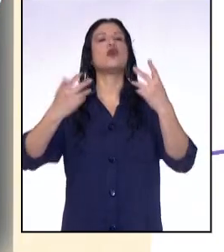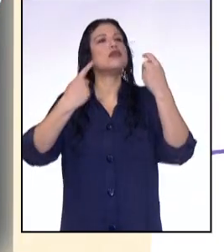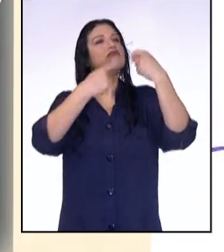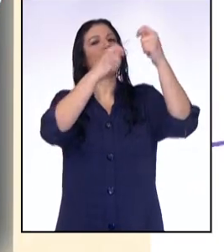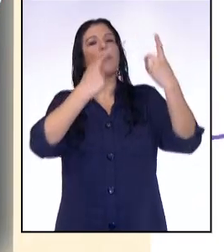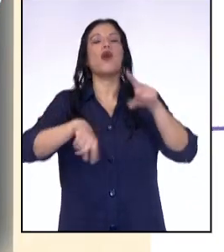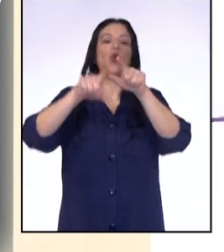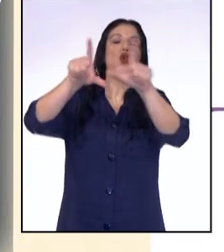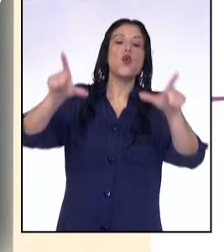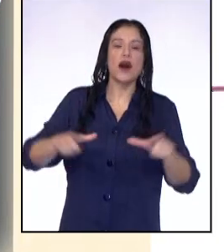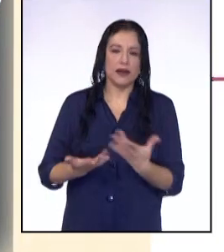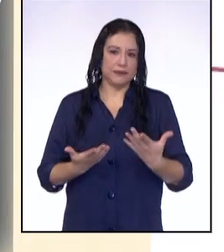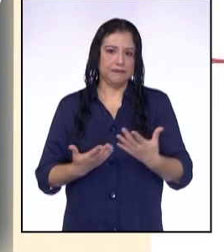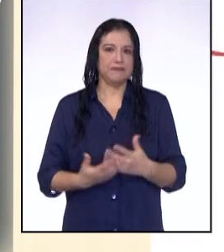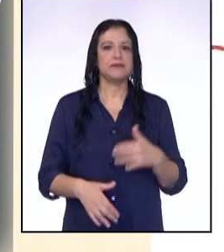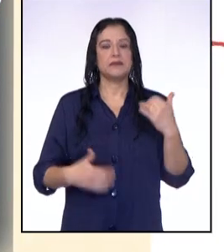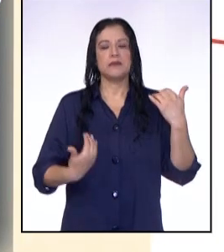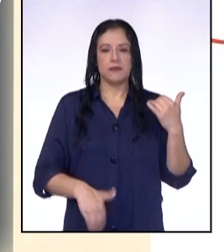geográfico.